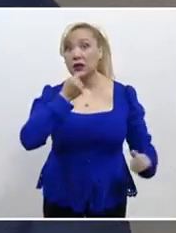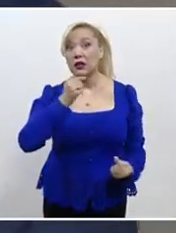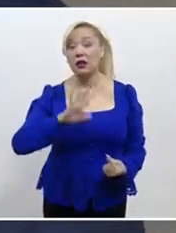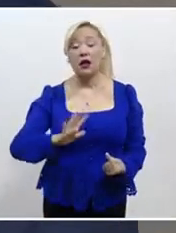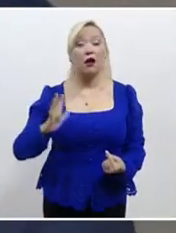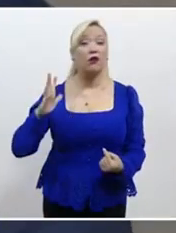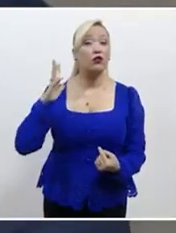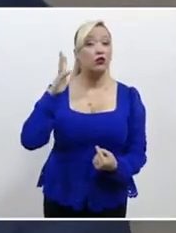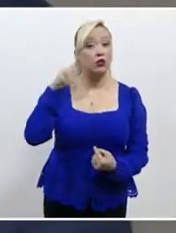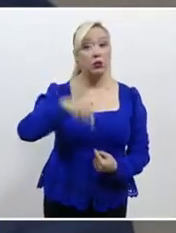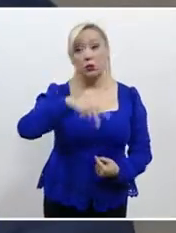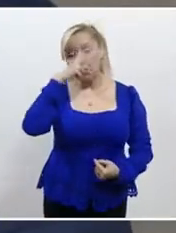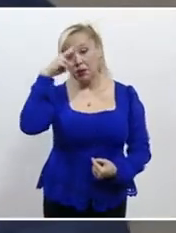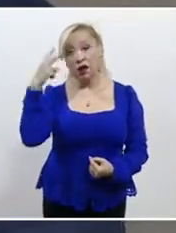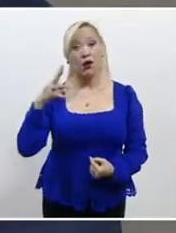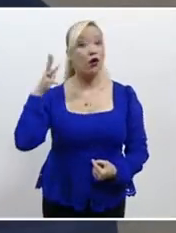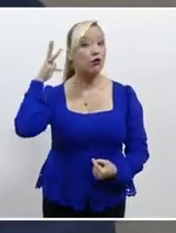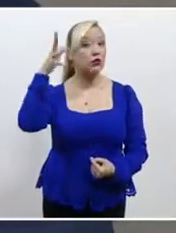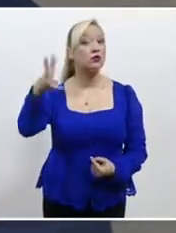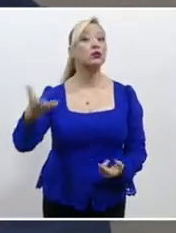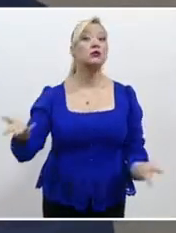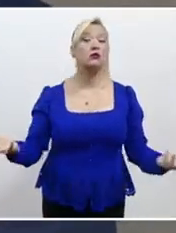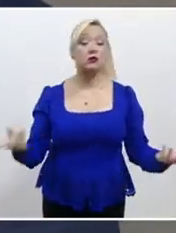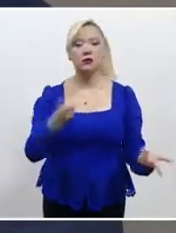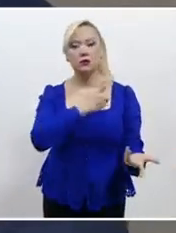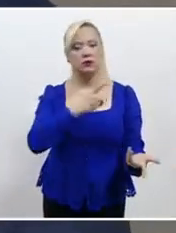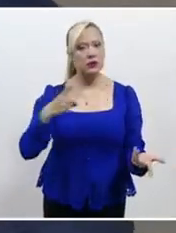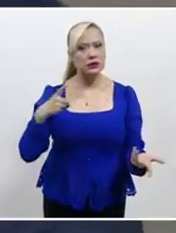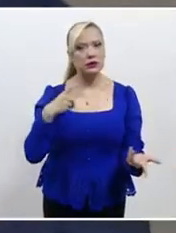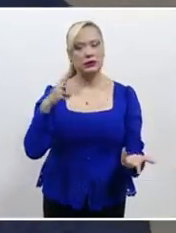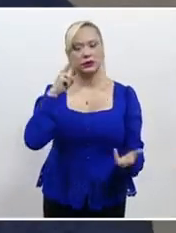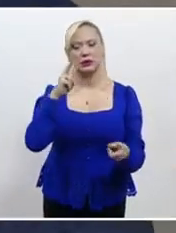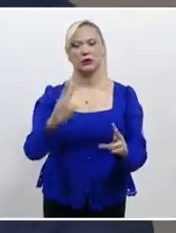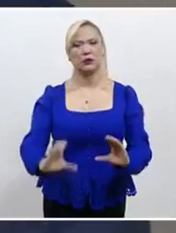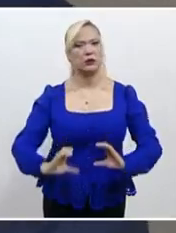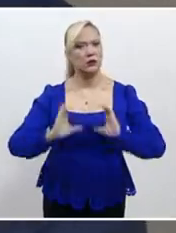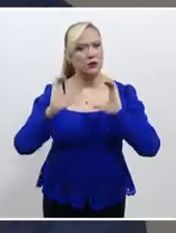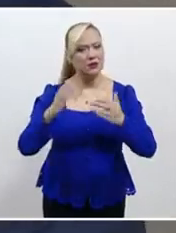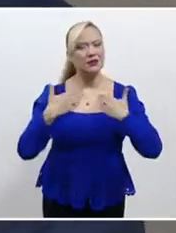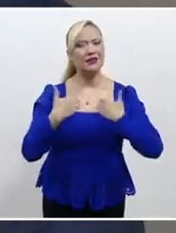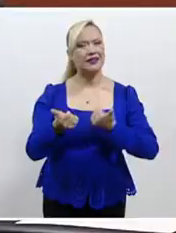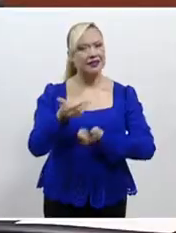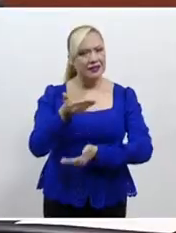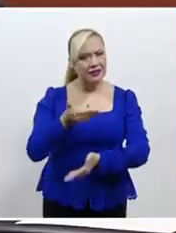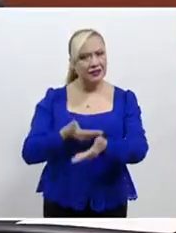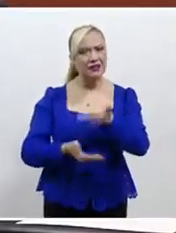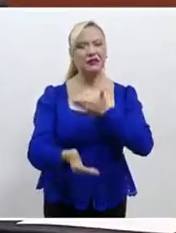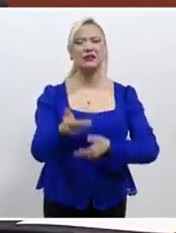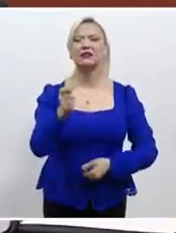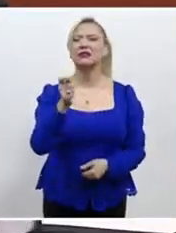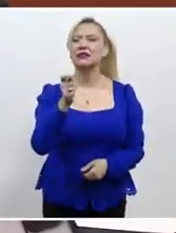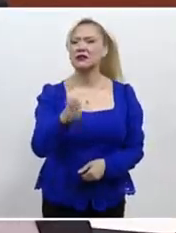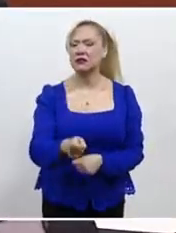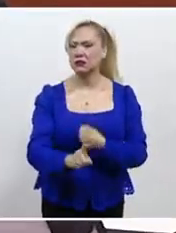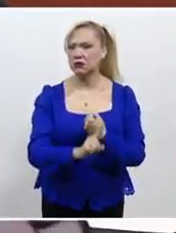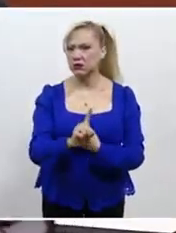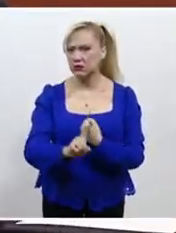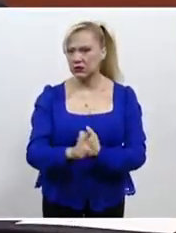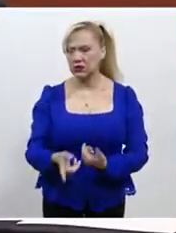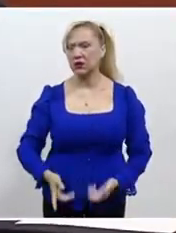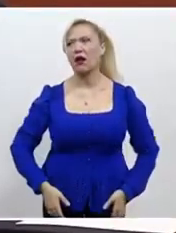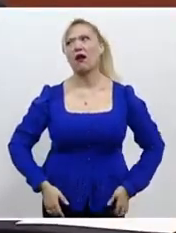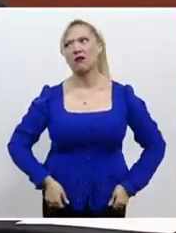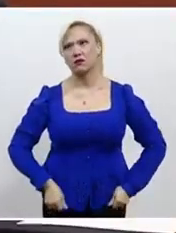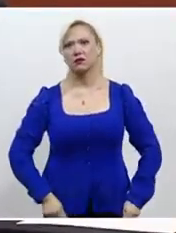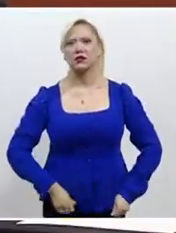del futuro de esta nación. Entonces tenemos que ser sensibles, empáticos con el problema. El consejero acudió a las mesas de diálogo